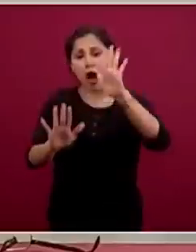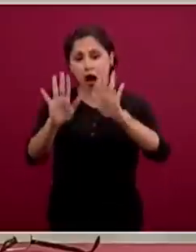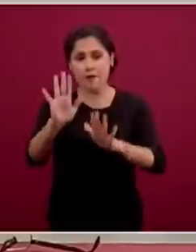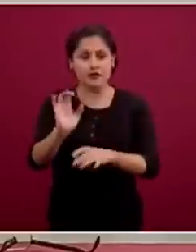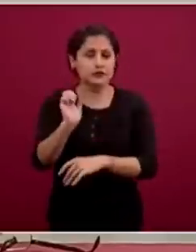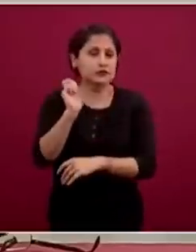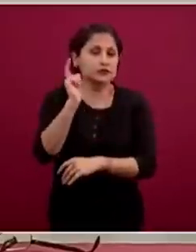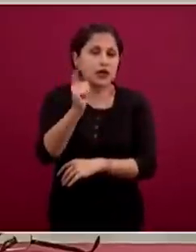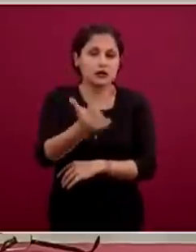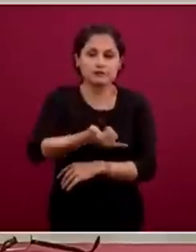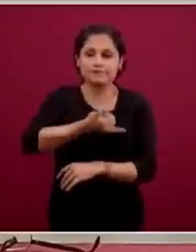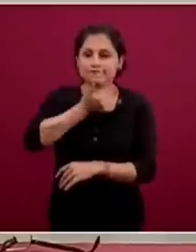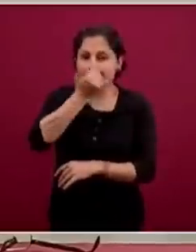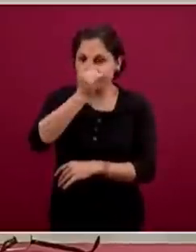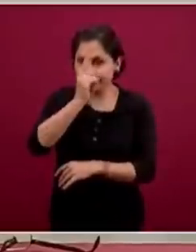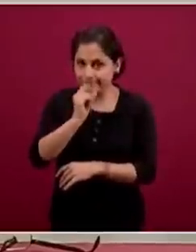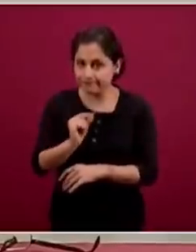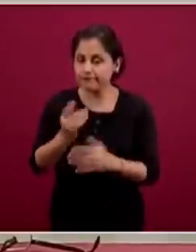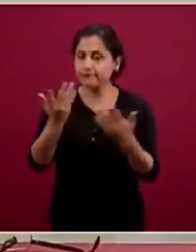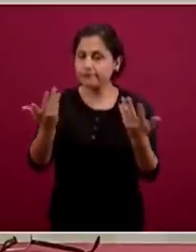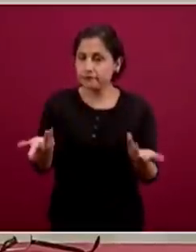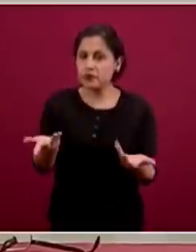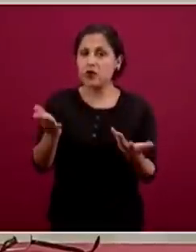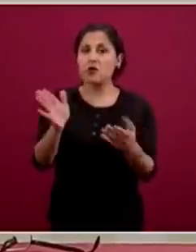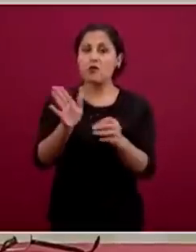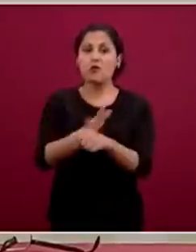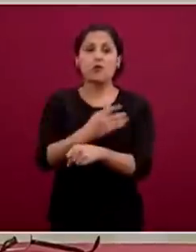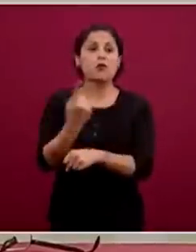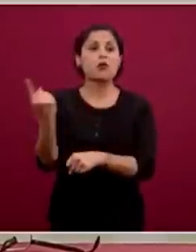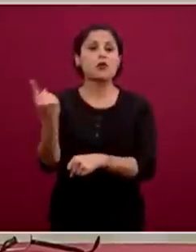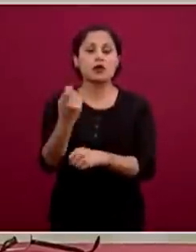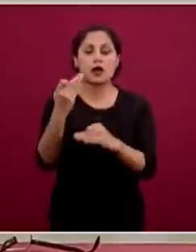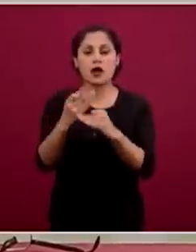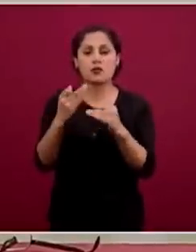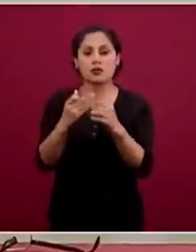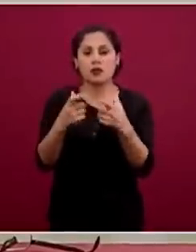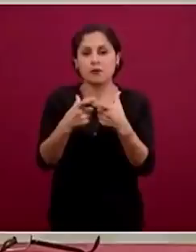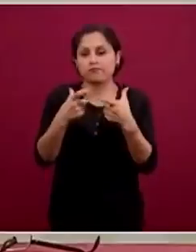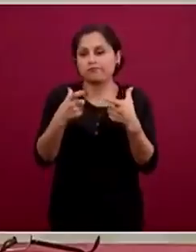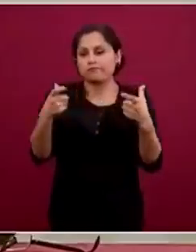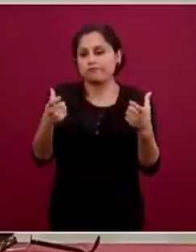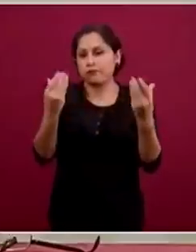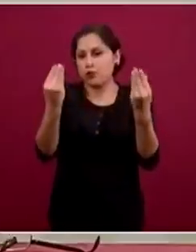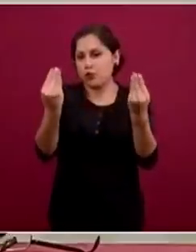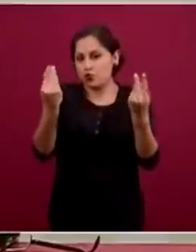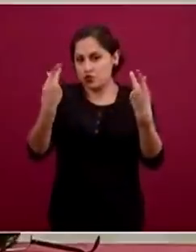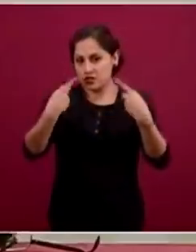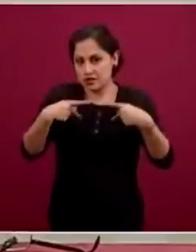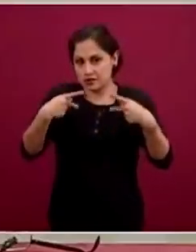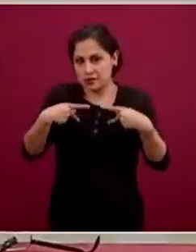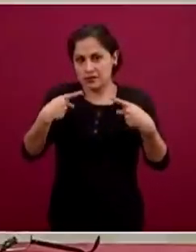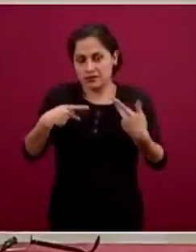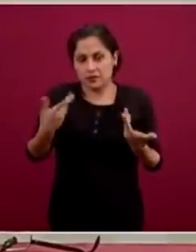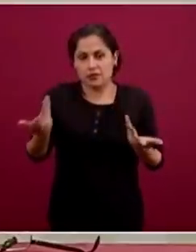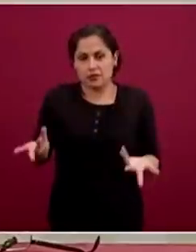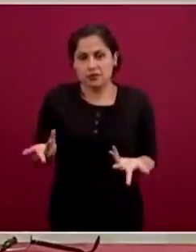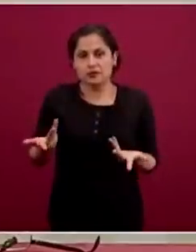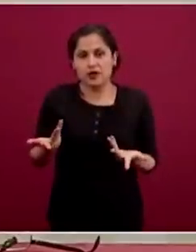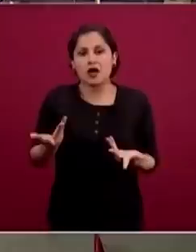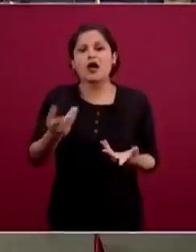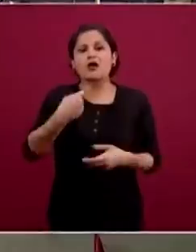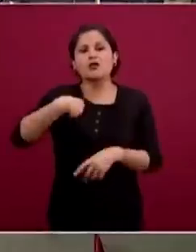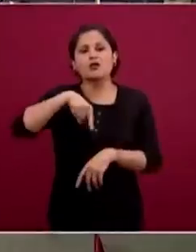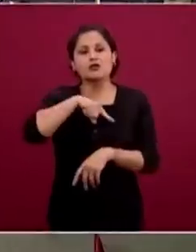Y en este caso, por el carácter masivo de la intervención, los efectos ocurren masivamente en la sociedad